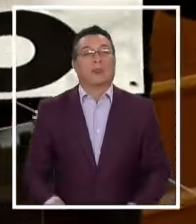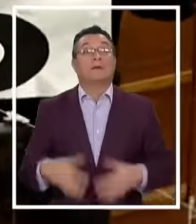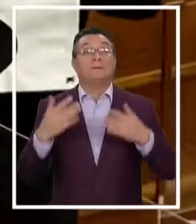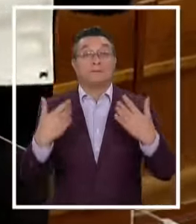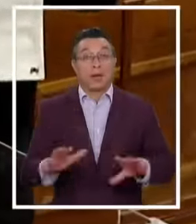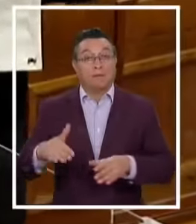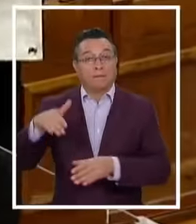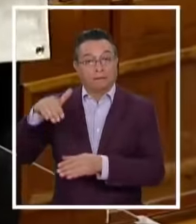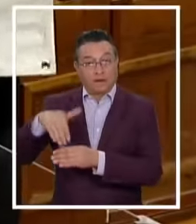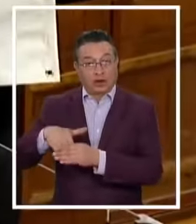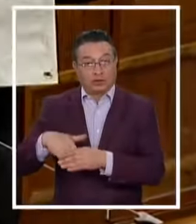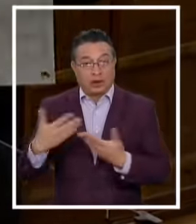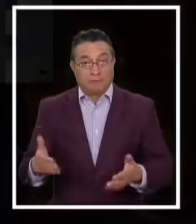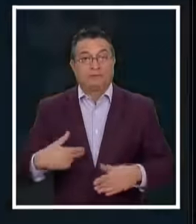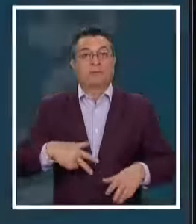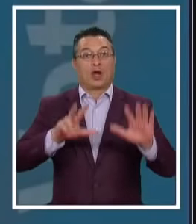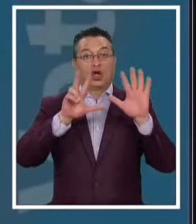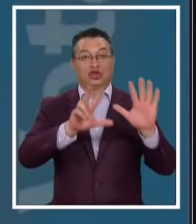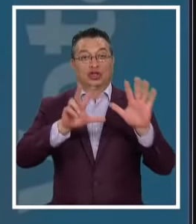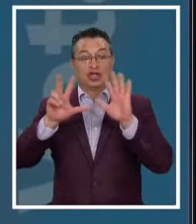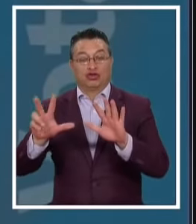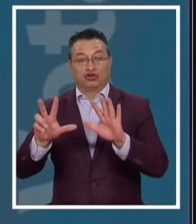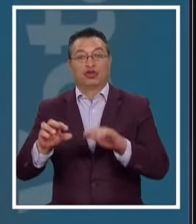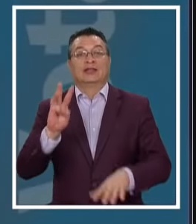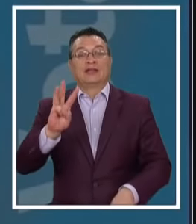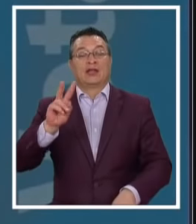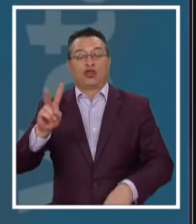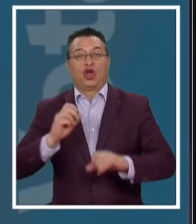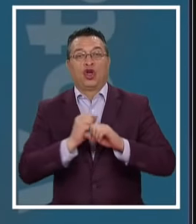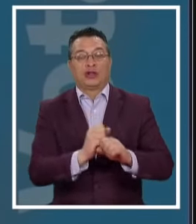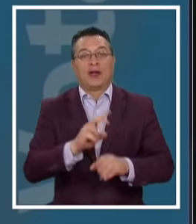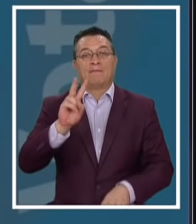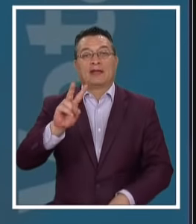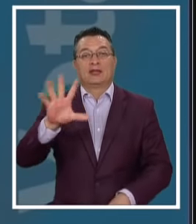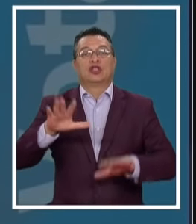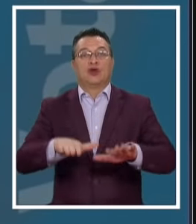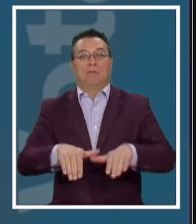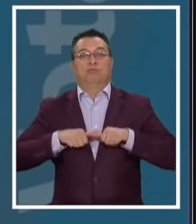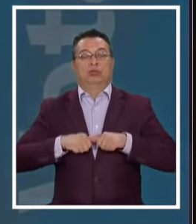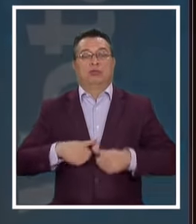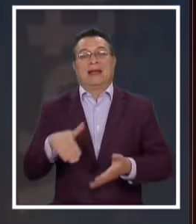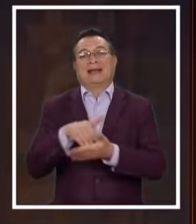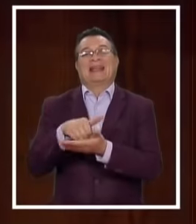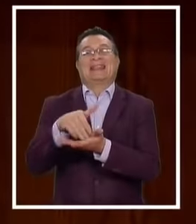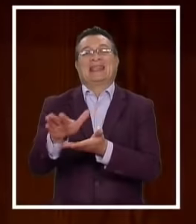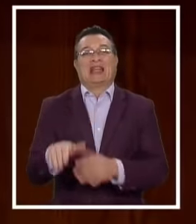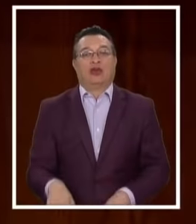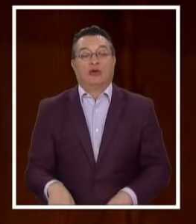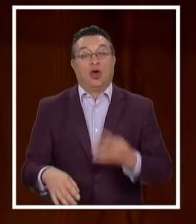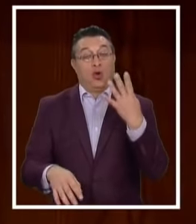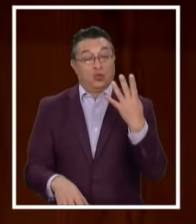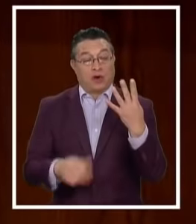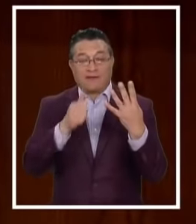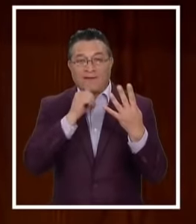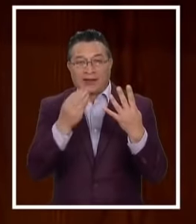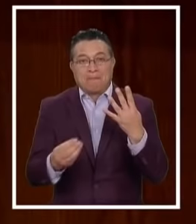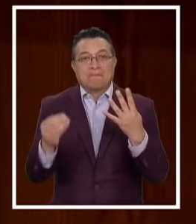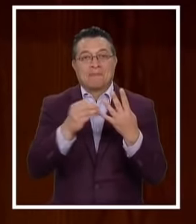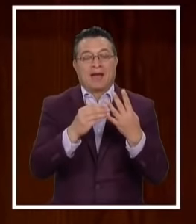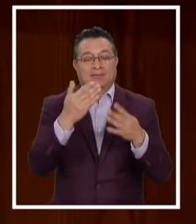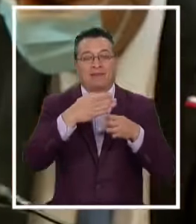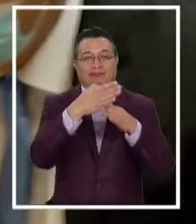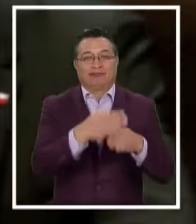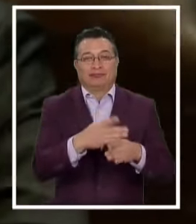momento de la votación 88 votos, 32 en contra, 25 abstenciones Rechazado 4 votos le faltaron al proyecto